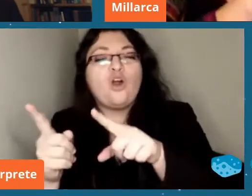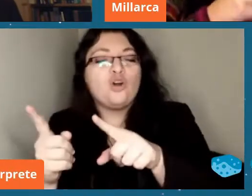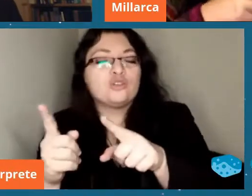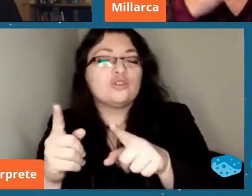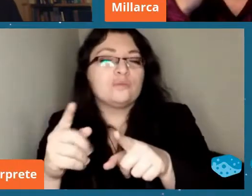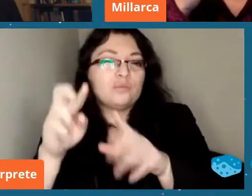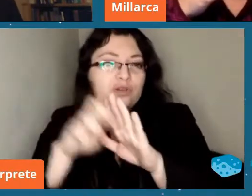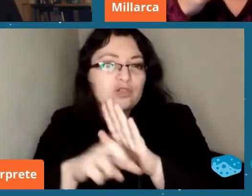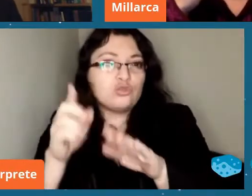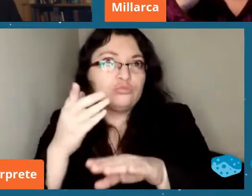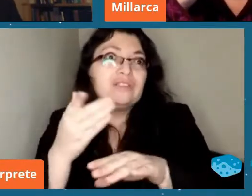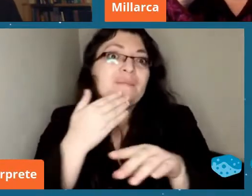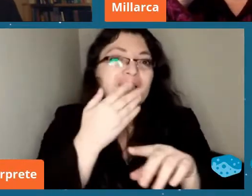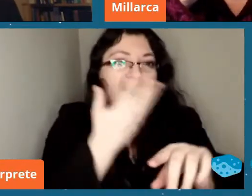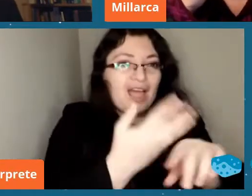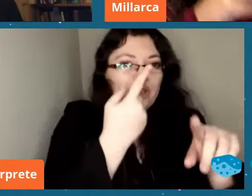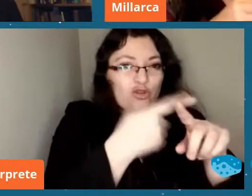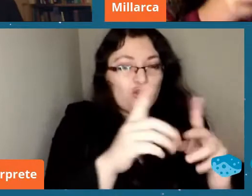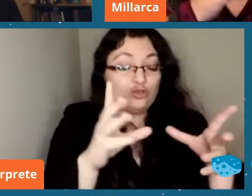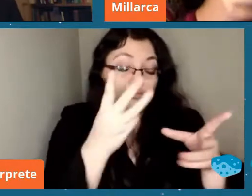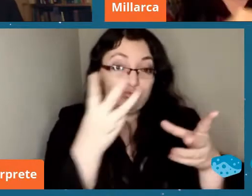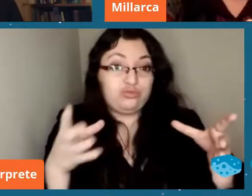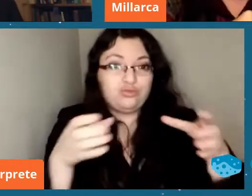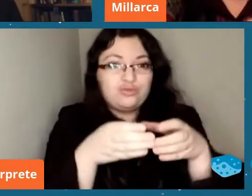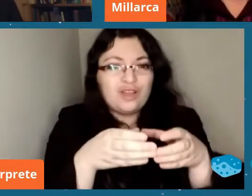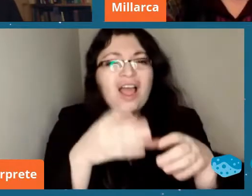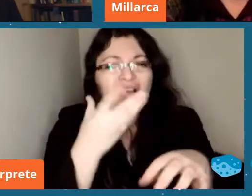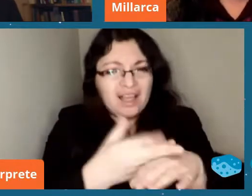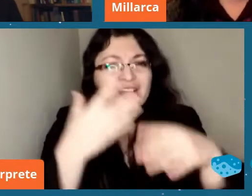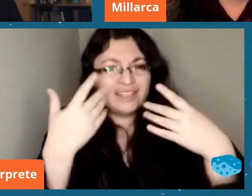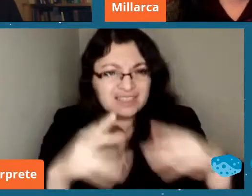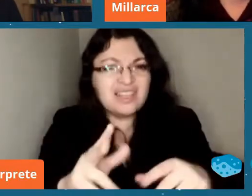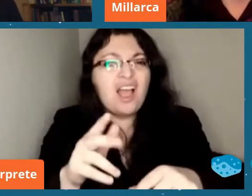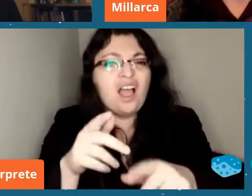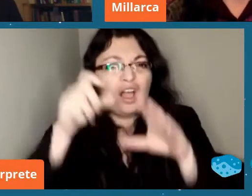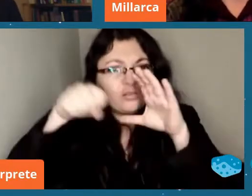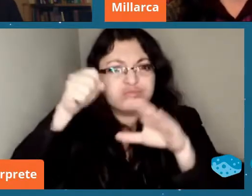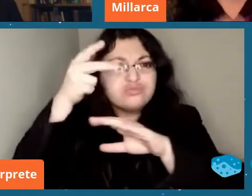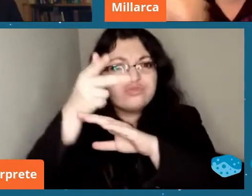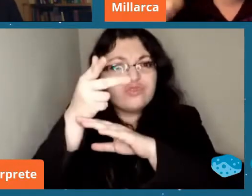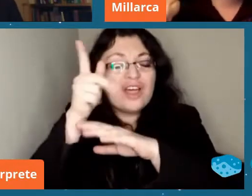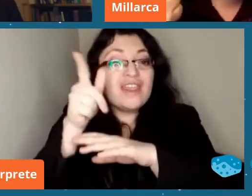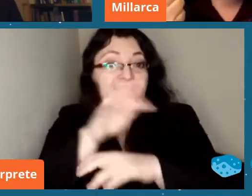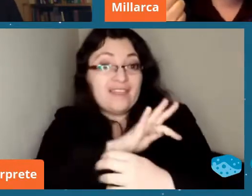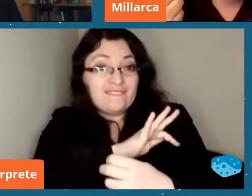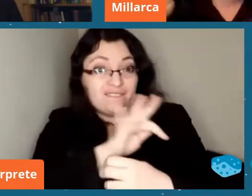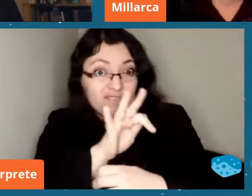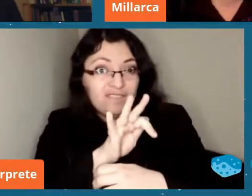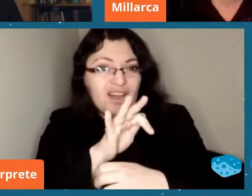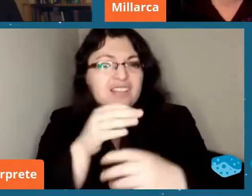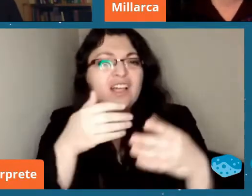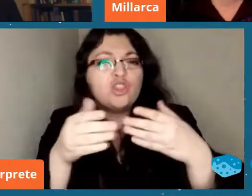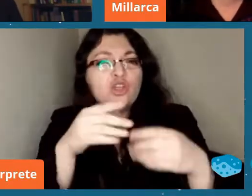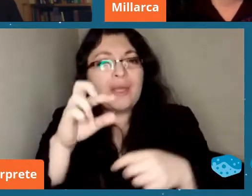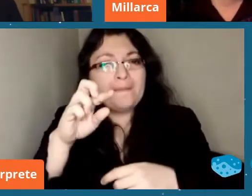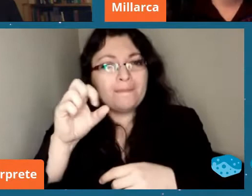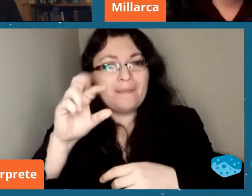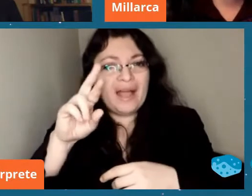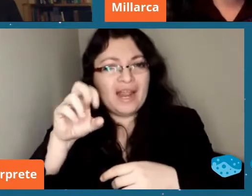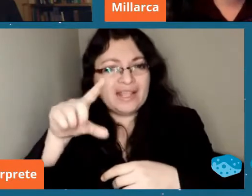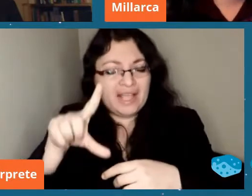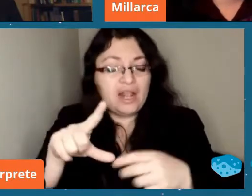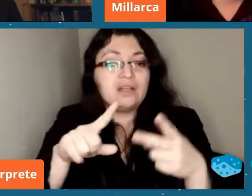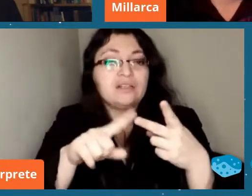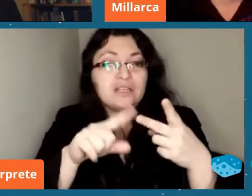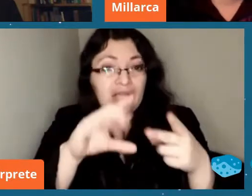entonces existen ya cámaras de los franceses del proyecto Flippon que están en Paranal que están en